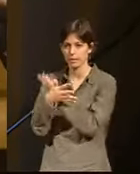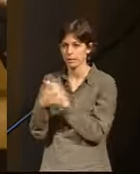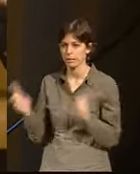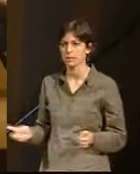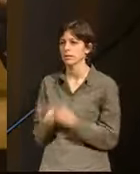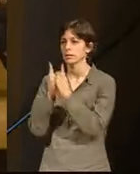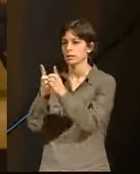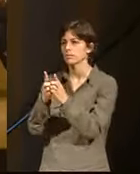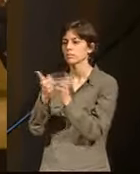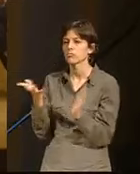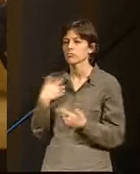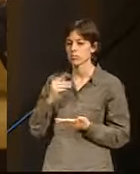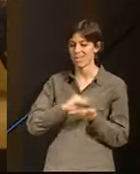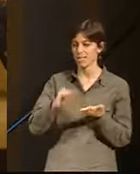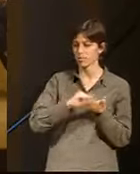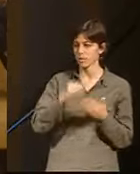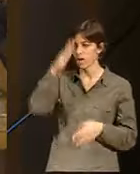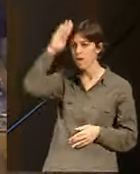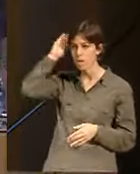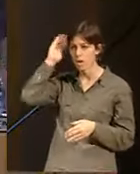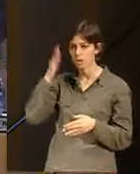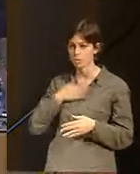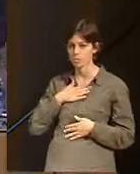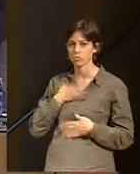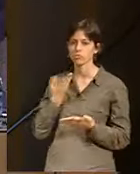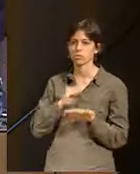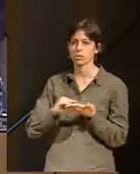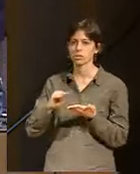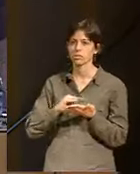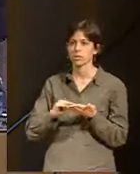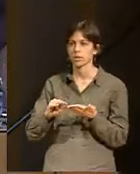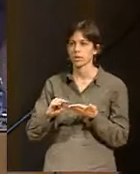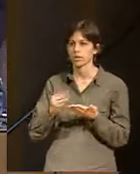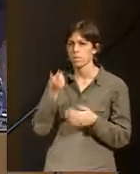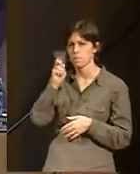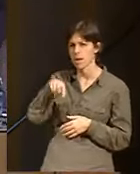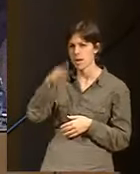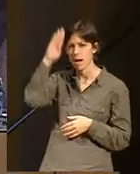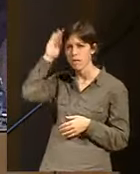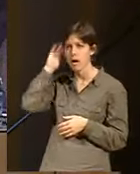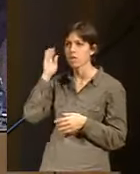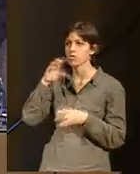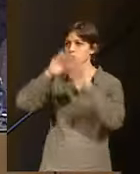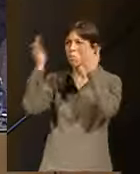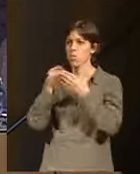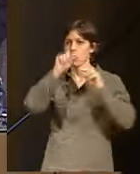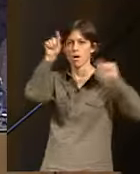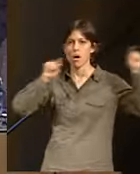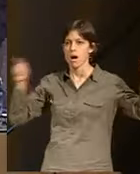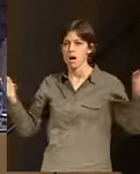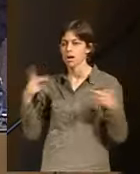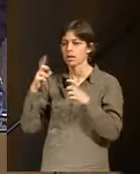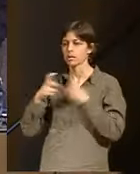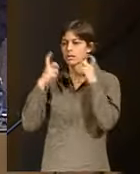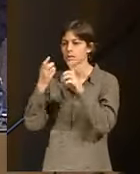simplemente somos un despacho de abogados, un despacho de casi mil abogados que andamos por el mundo intentando asesorar